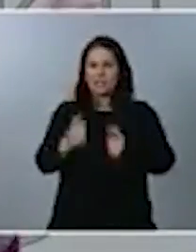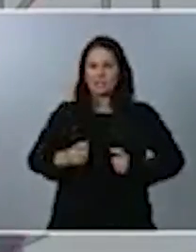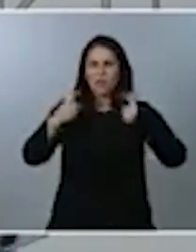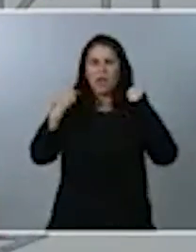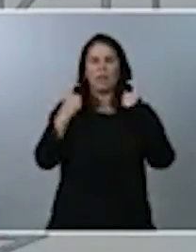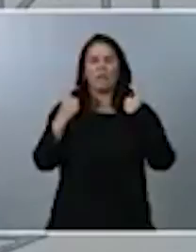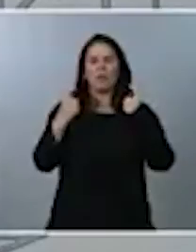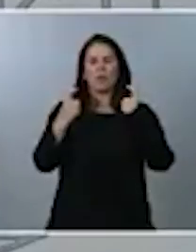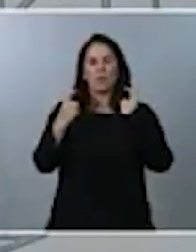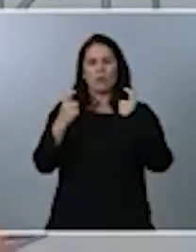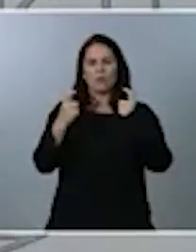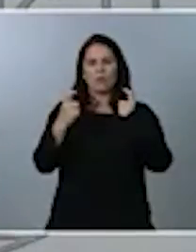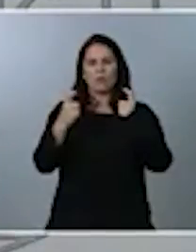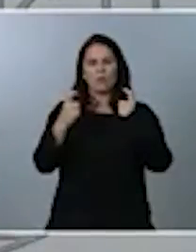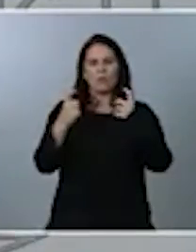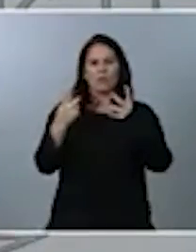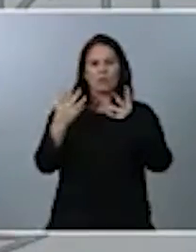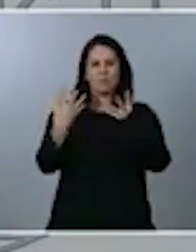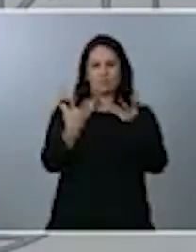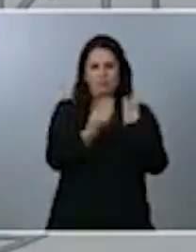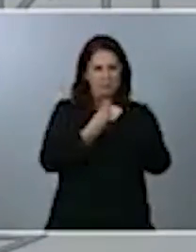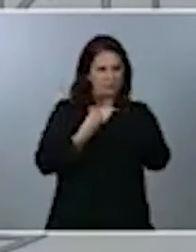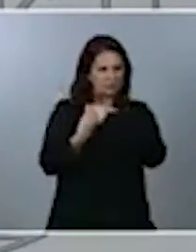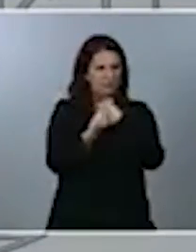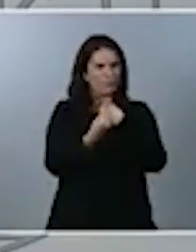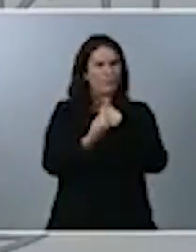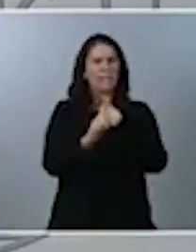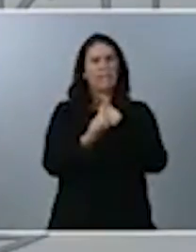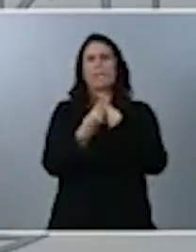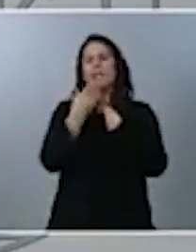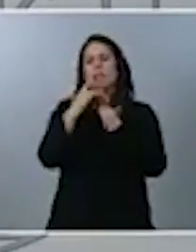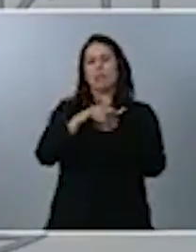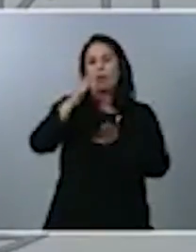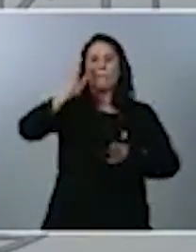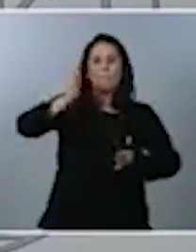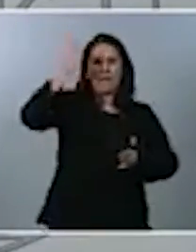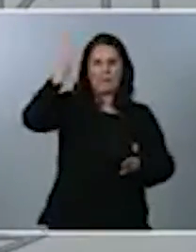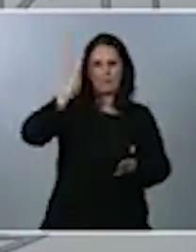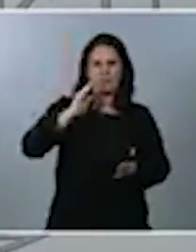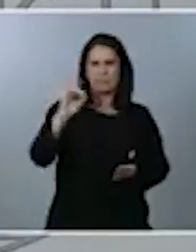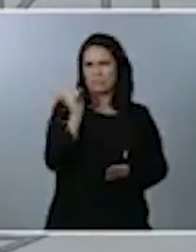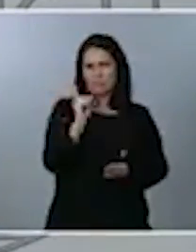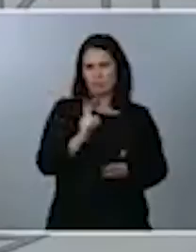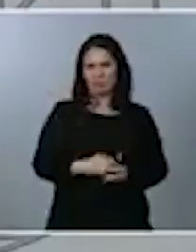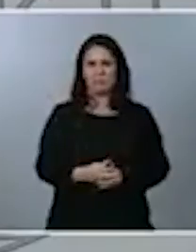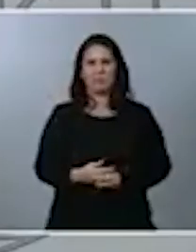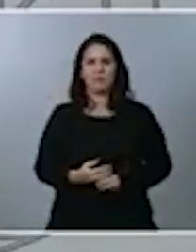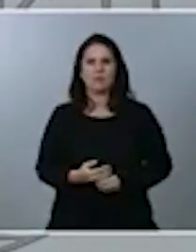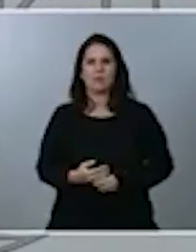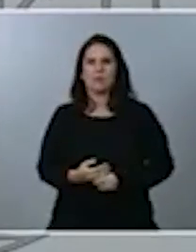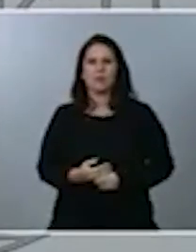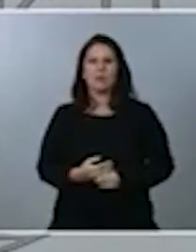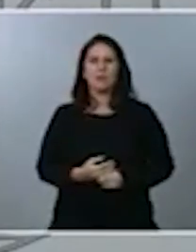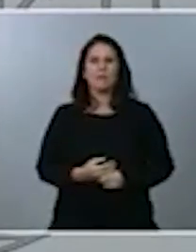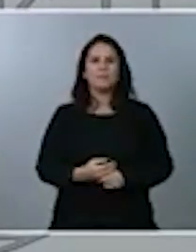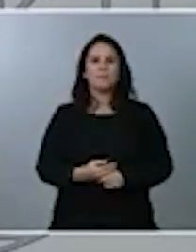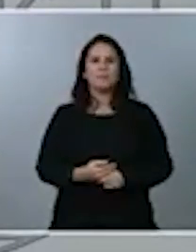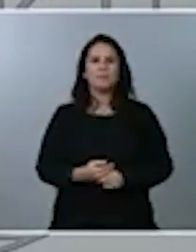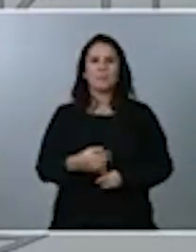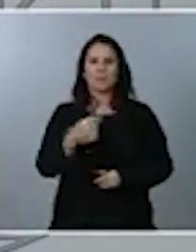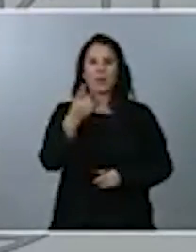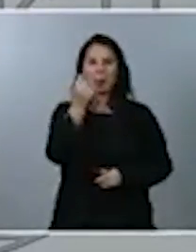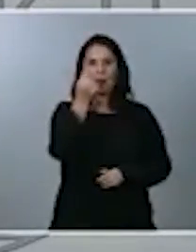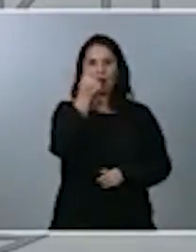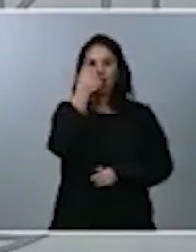como ocurrió en anteriores crisis, sobre ella el mayor peso de los ajustes. Con esta inyección de liquidez ven ustedes